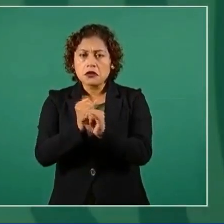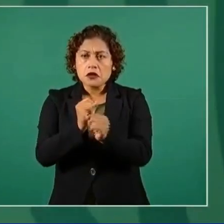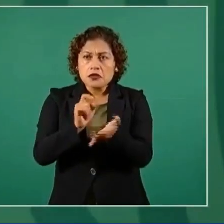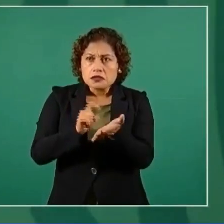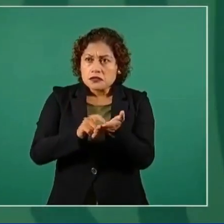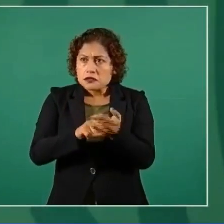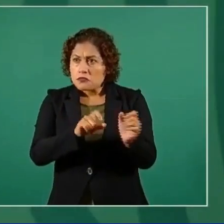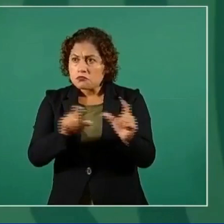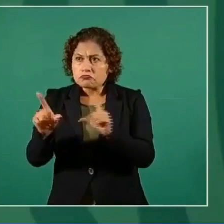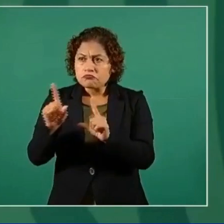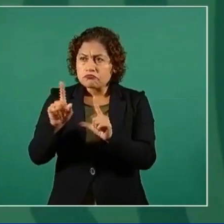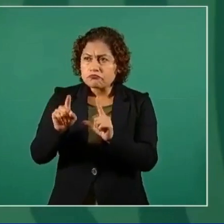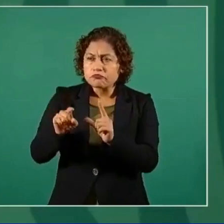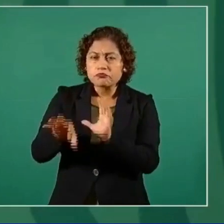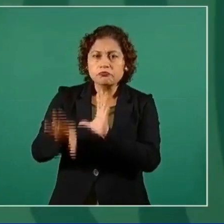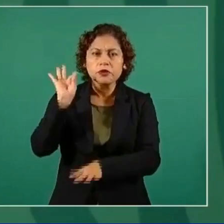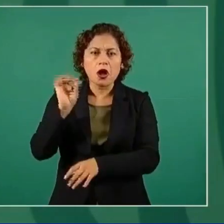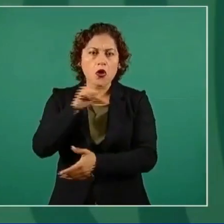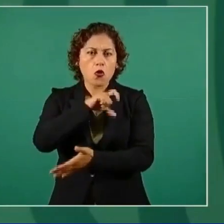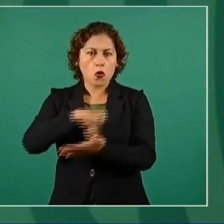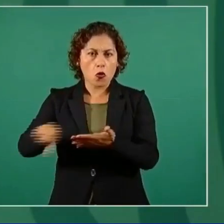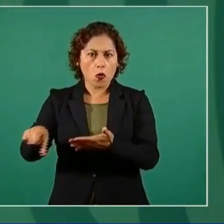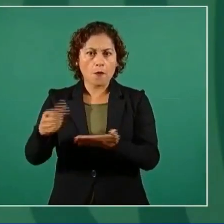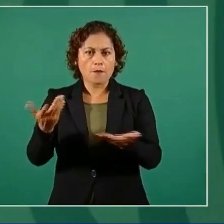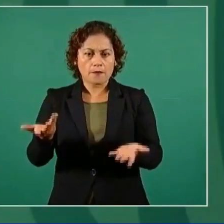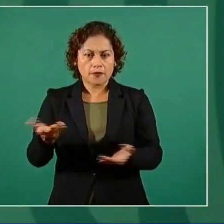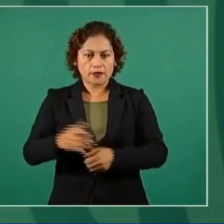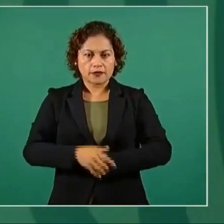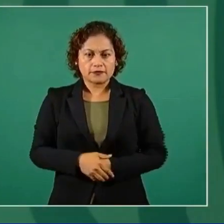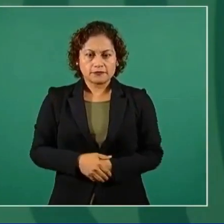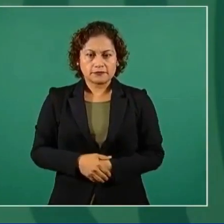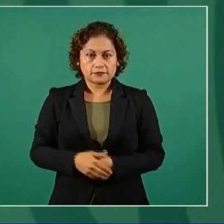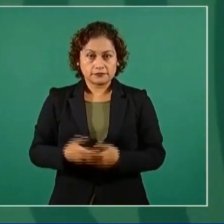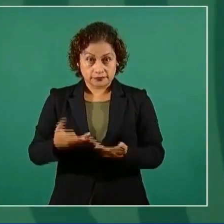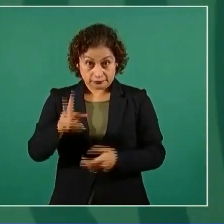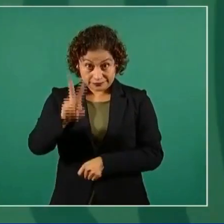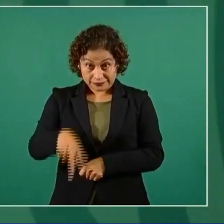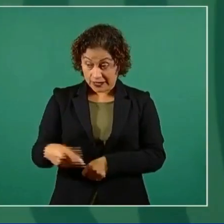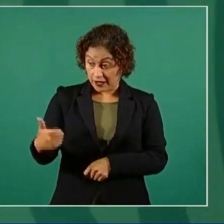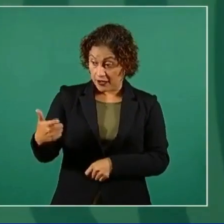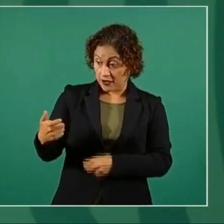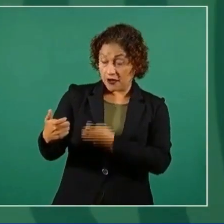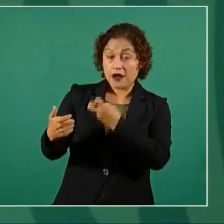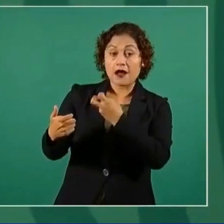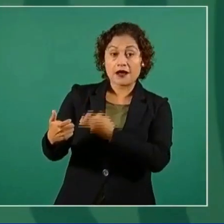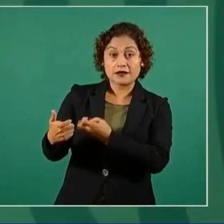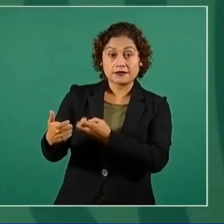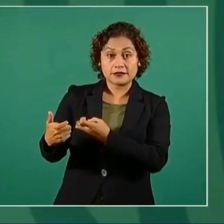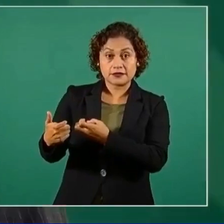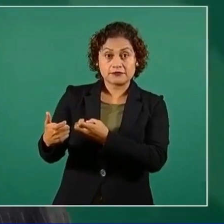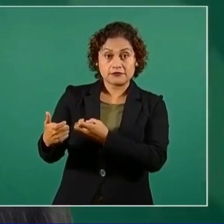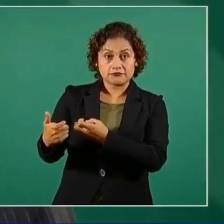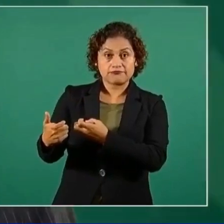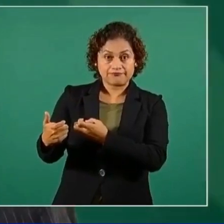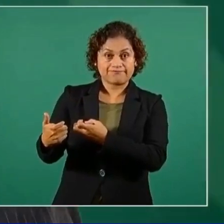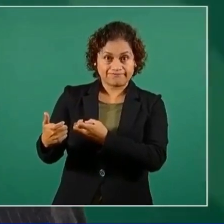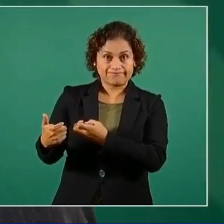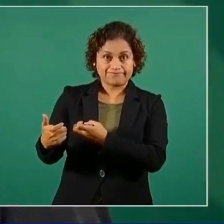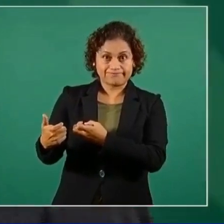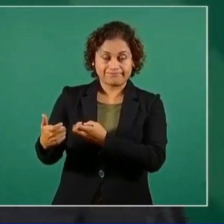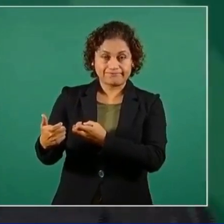Pero estamos hablando de Barret 50 y de armas